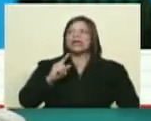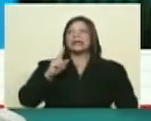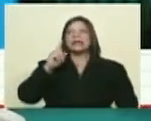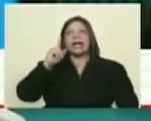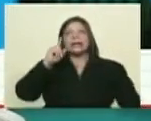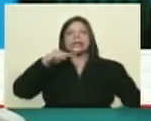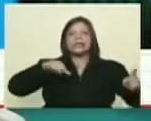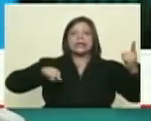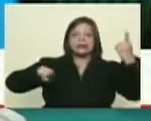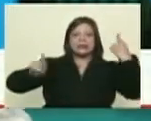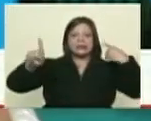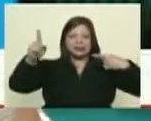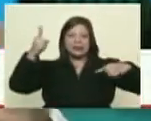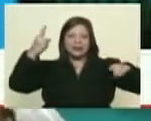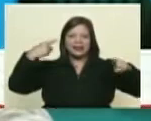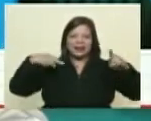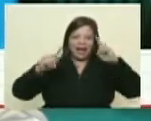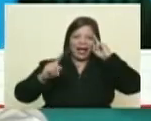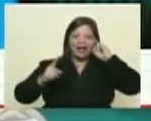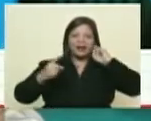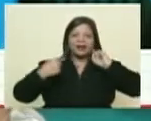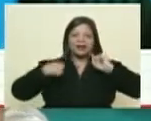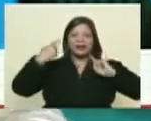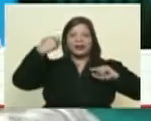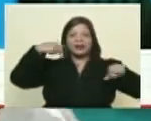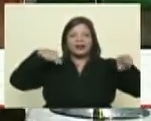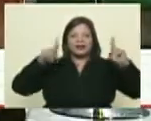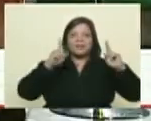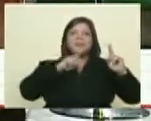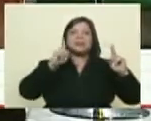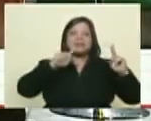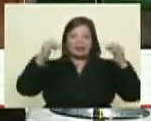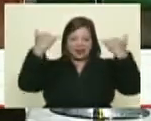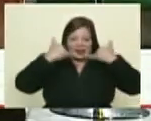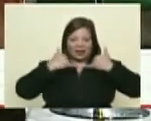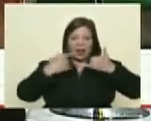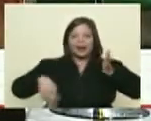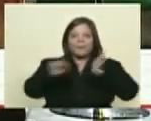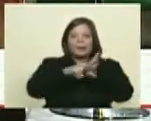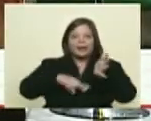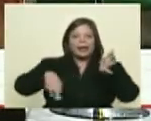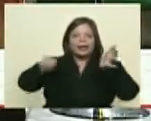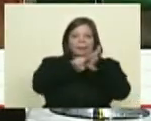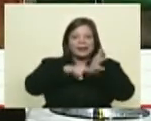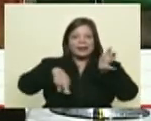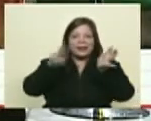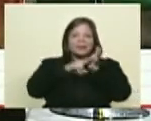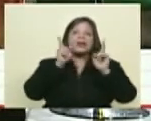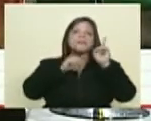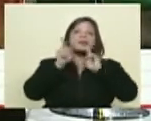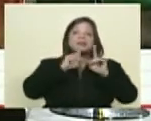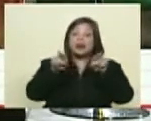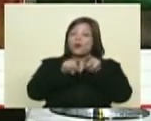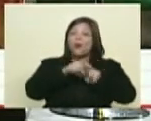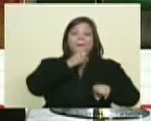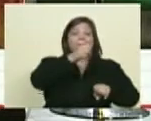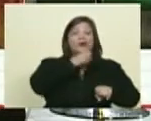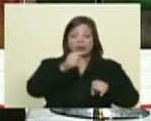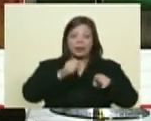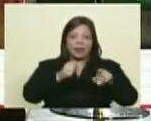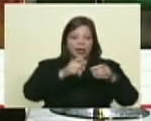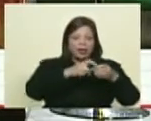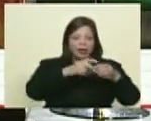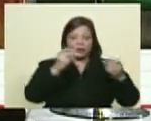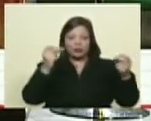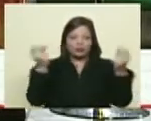normalmente piensan que al final ellos creen incluso sus propias mentiras de tanto repetirlas eso ocurre mucho con los periodistas cuando le sacas de su